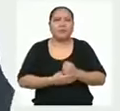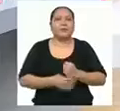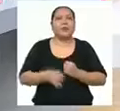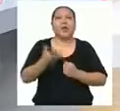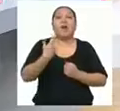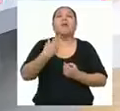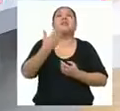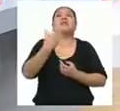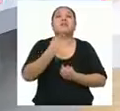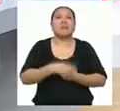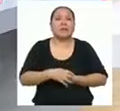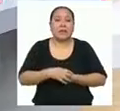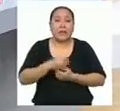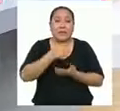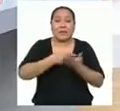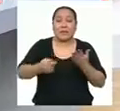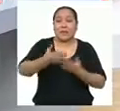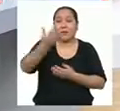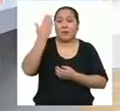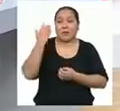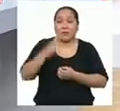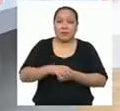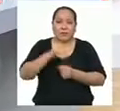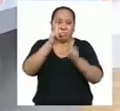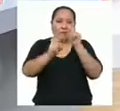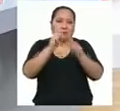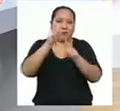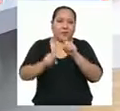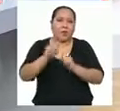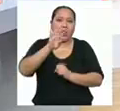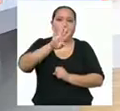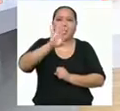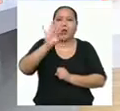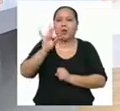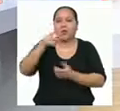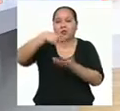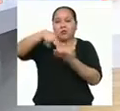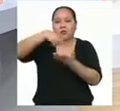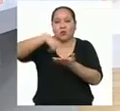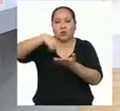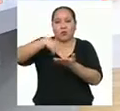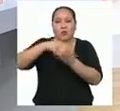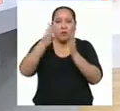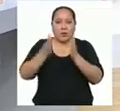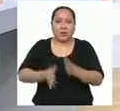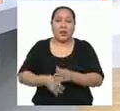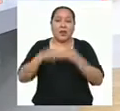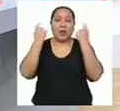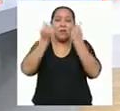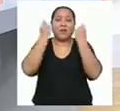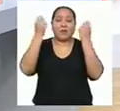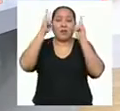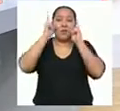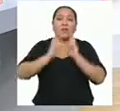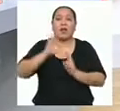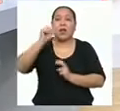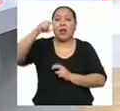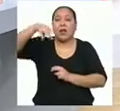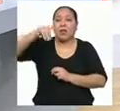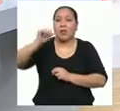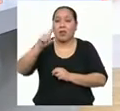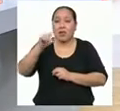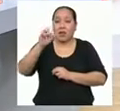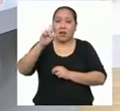cuéntame. La semana pasada hicimos una encuesta a 48 danzantes de la fiesta de la Virgen de la Candelaria